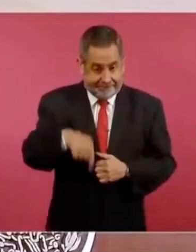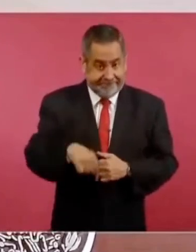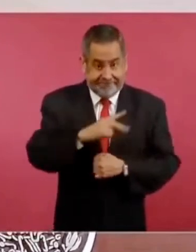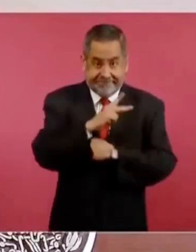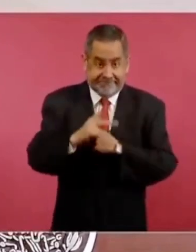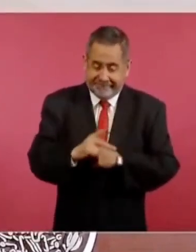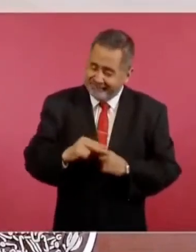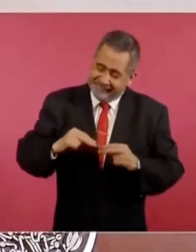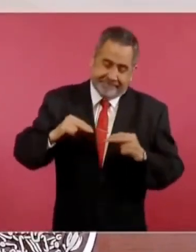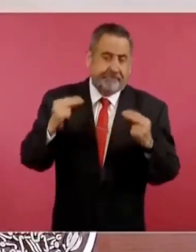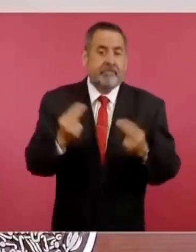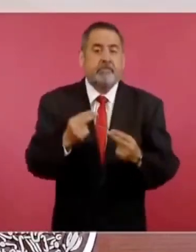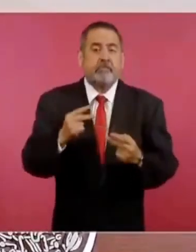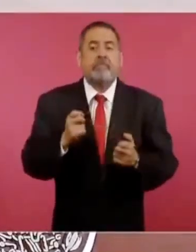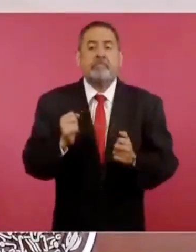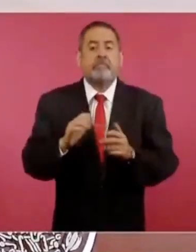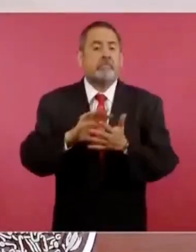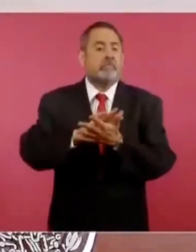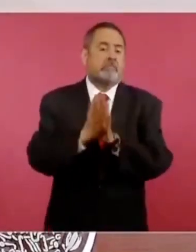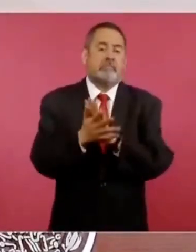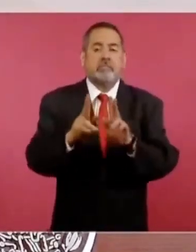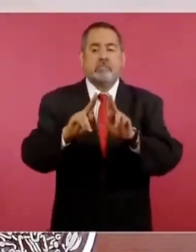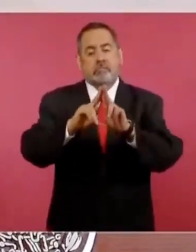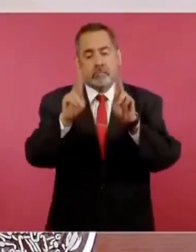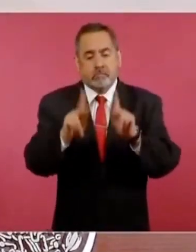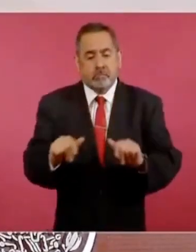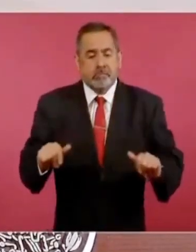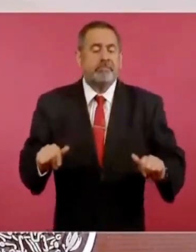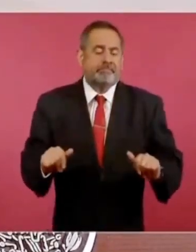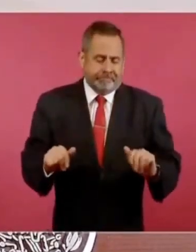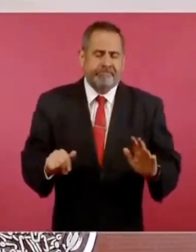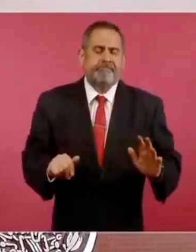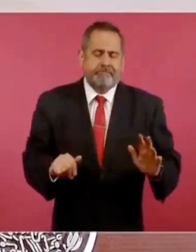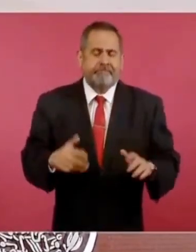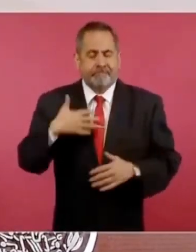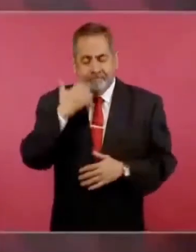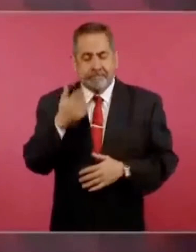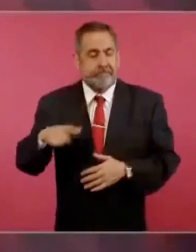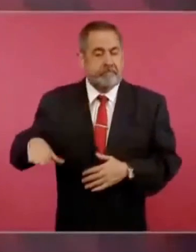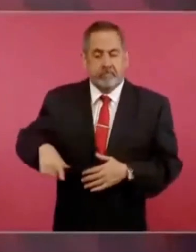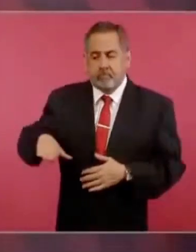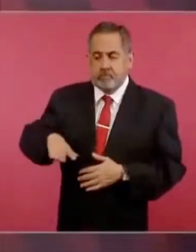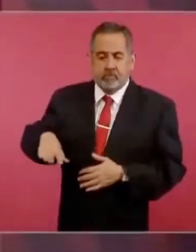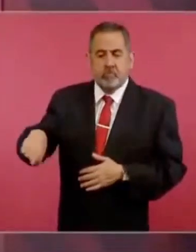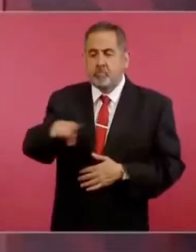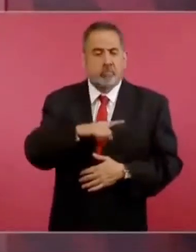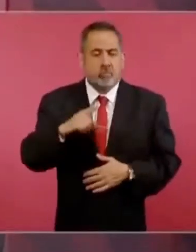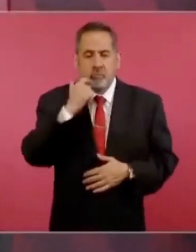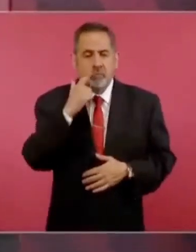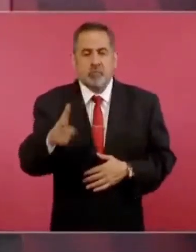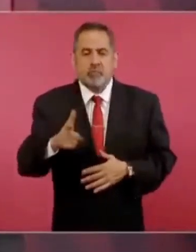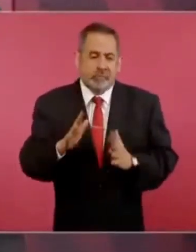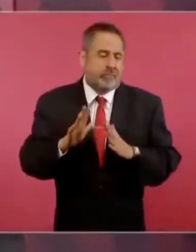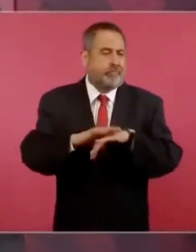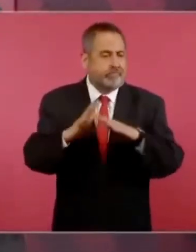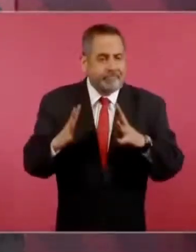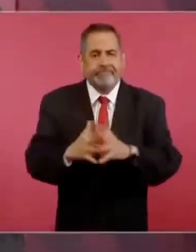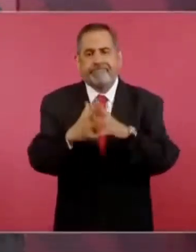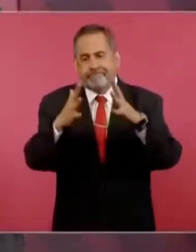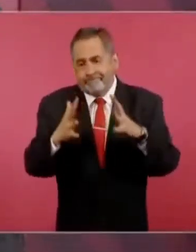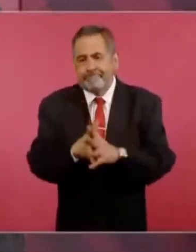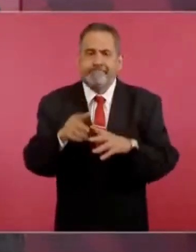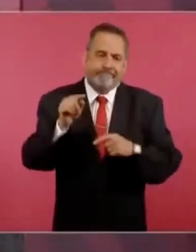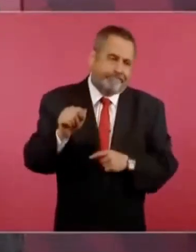es pacificarse, el gobierno no quiere participar en más actos